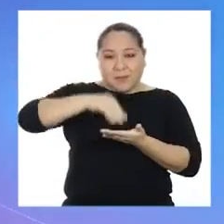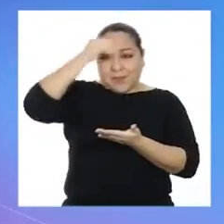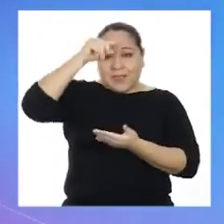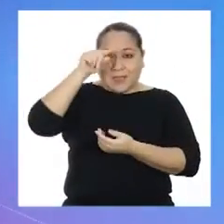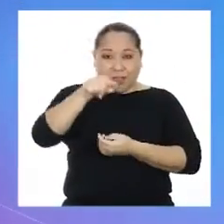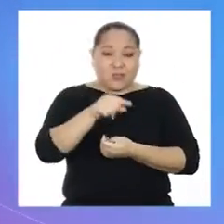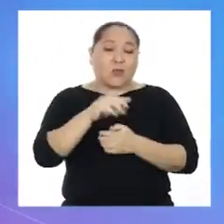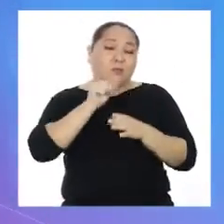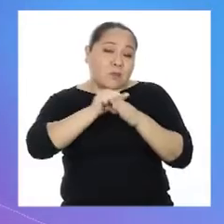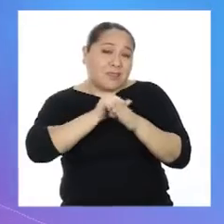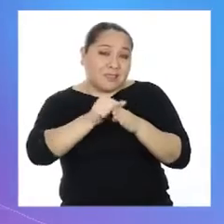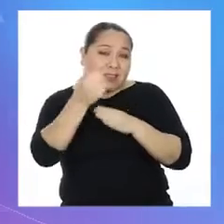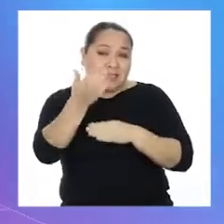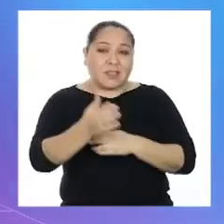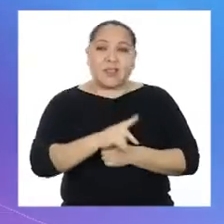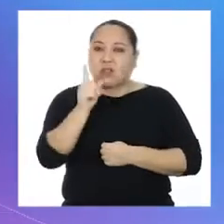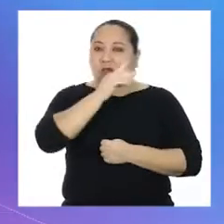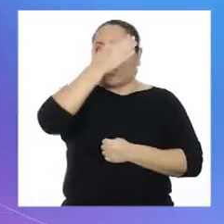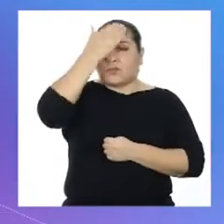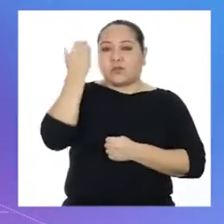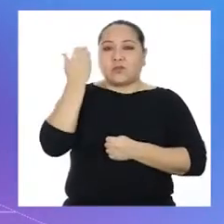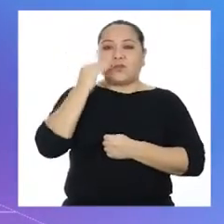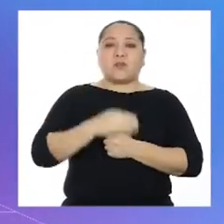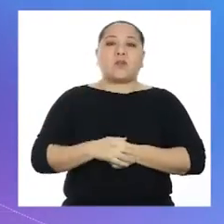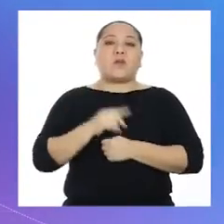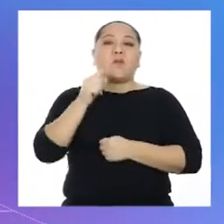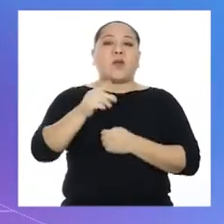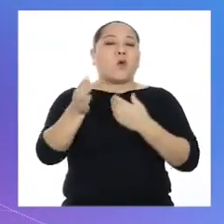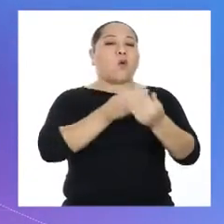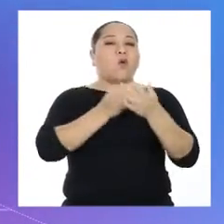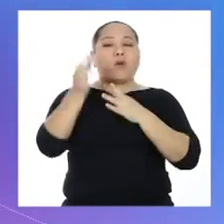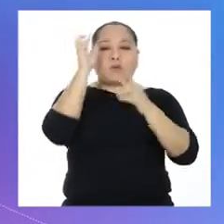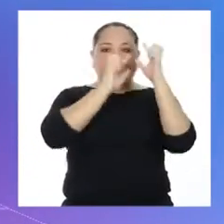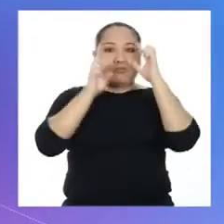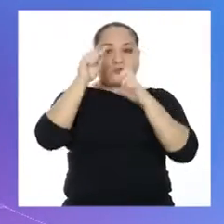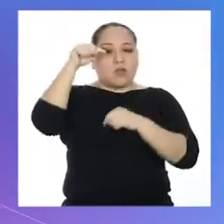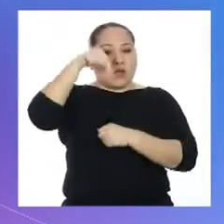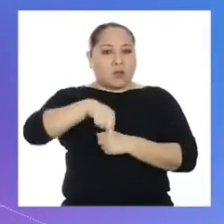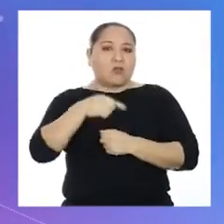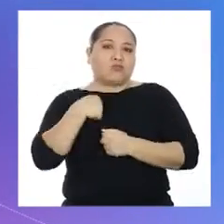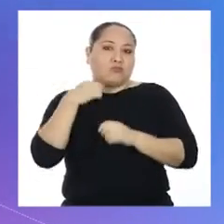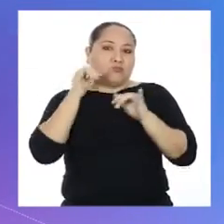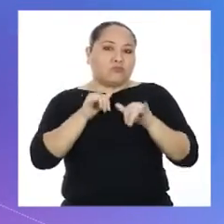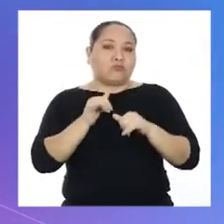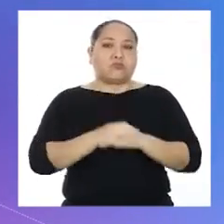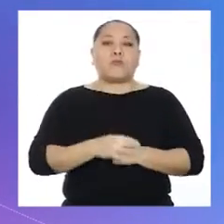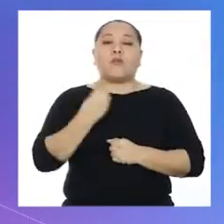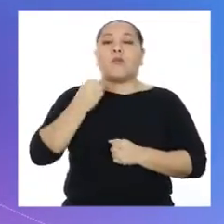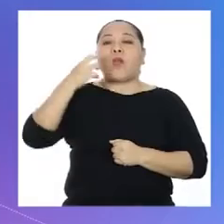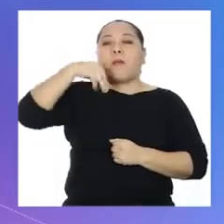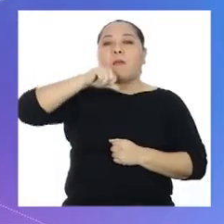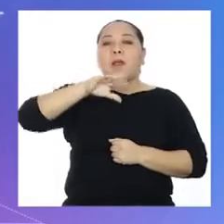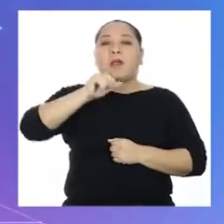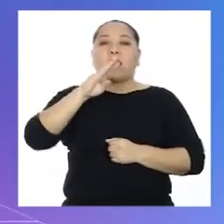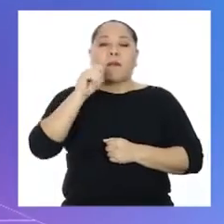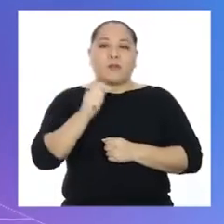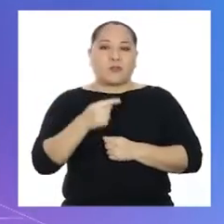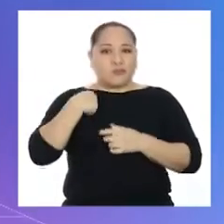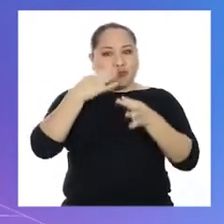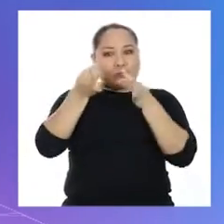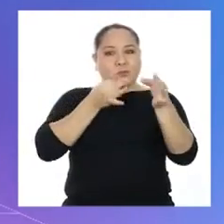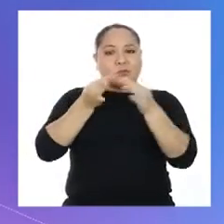aprendido esto, pónganlo en práctica. Y no se olviden que, para cualquier duda, aquí estoy, porque